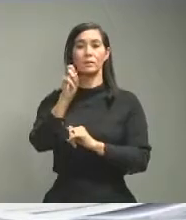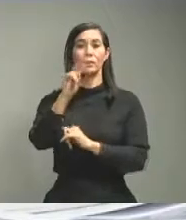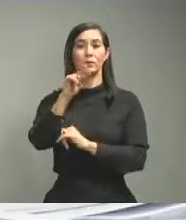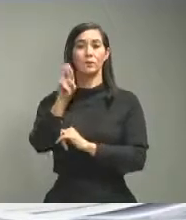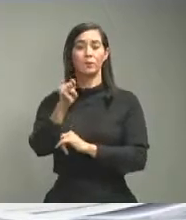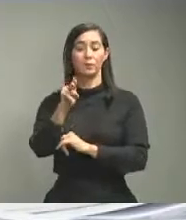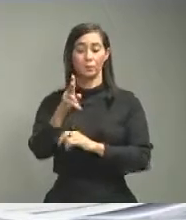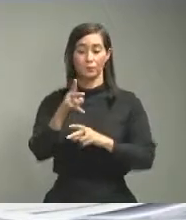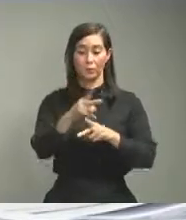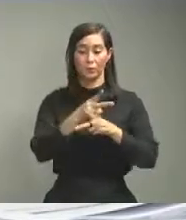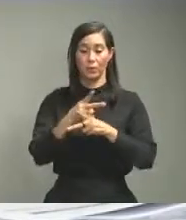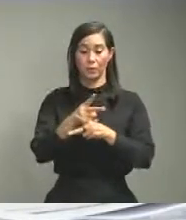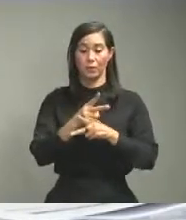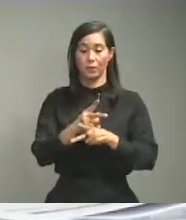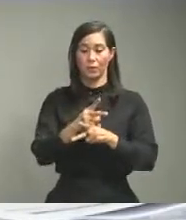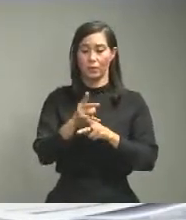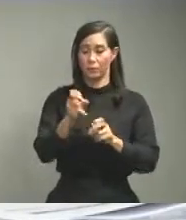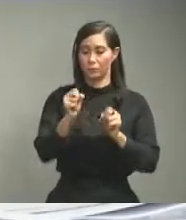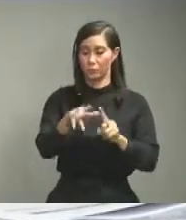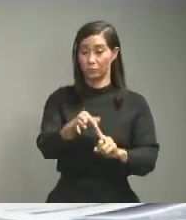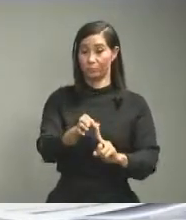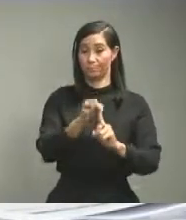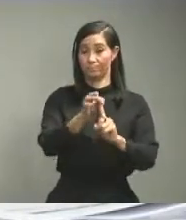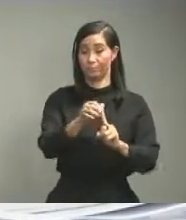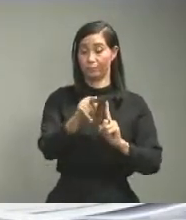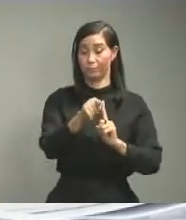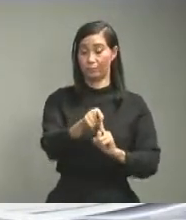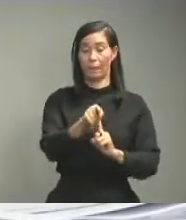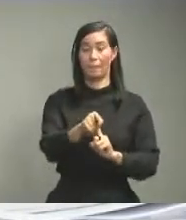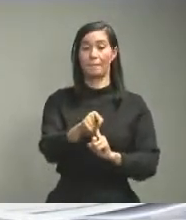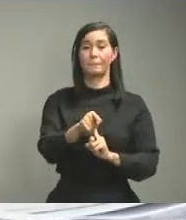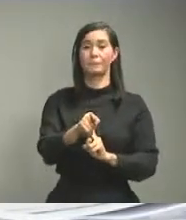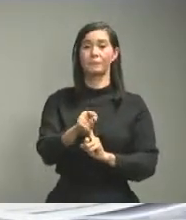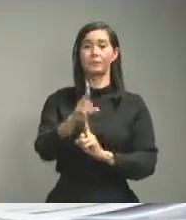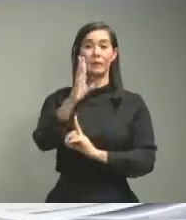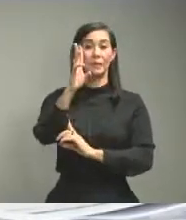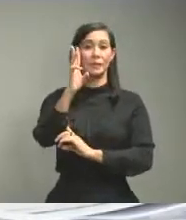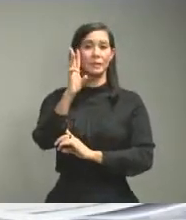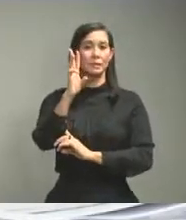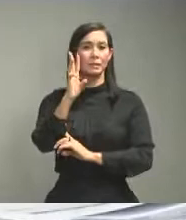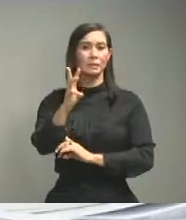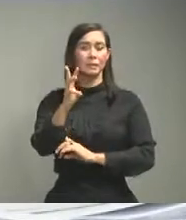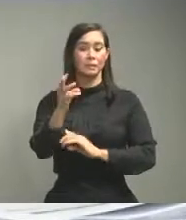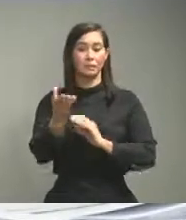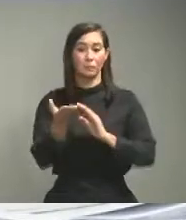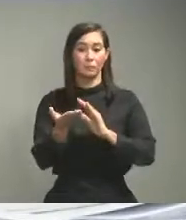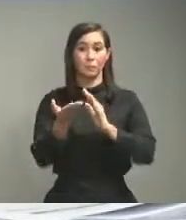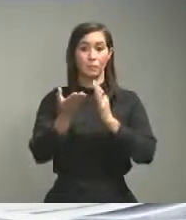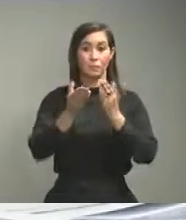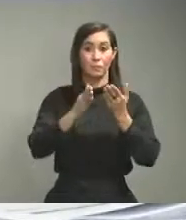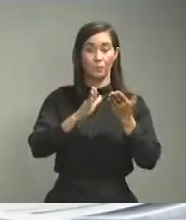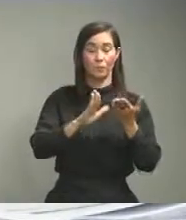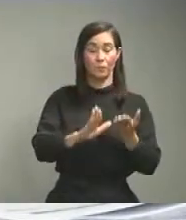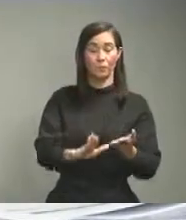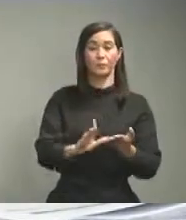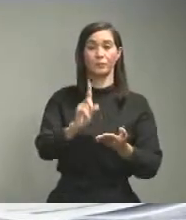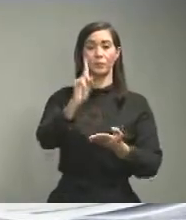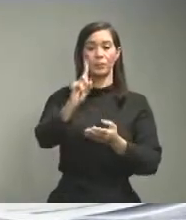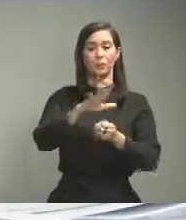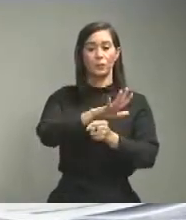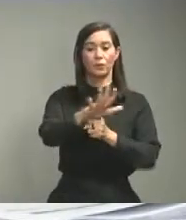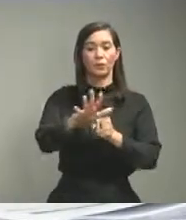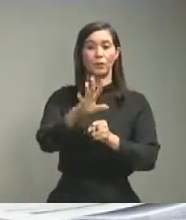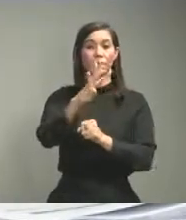intensivos. Se produjeron 6 fallecimientos y un total de 40